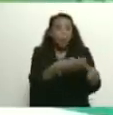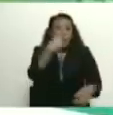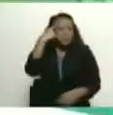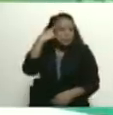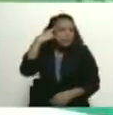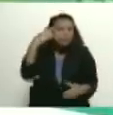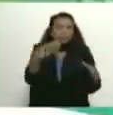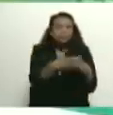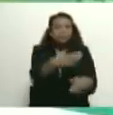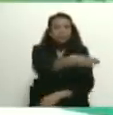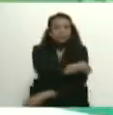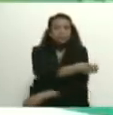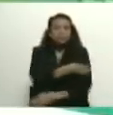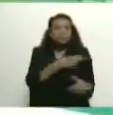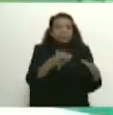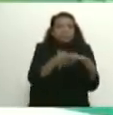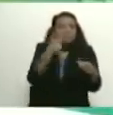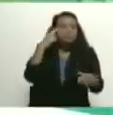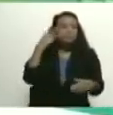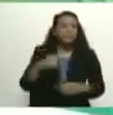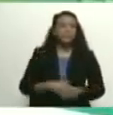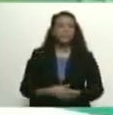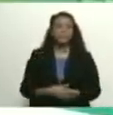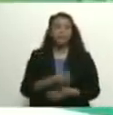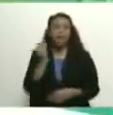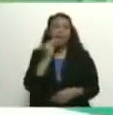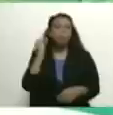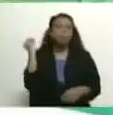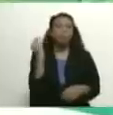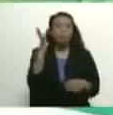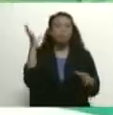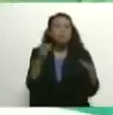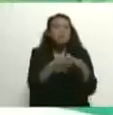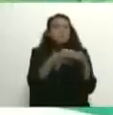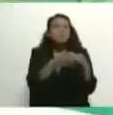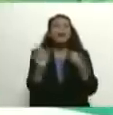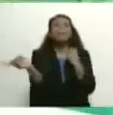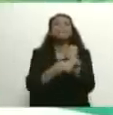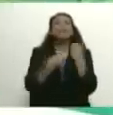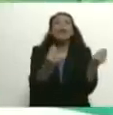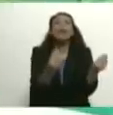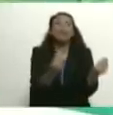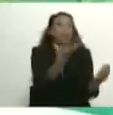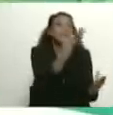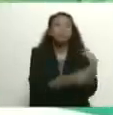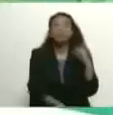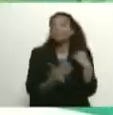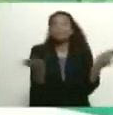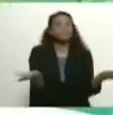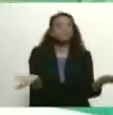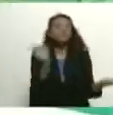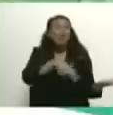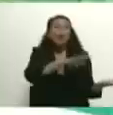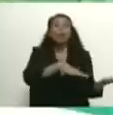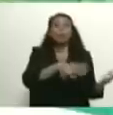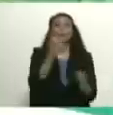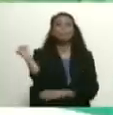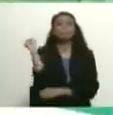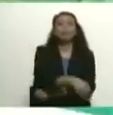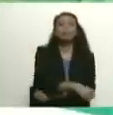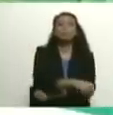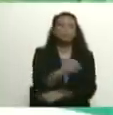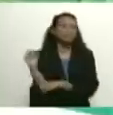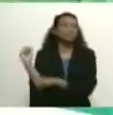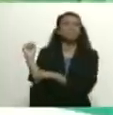fascistas. Es la misma parranda que apoyó a Guaidó. ¿Y qué pasó Guaidó? ¿Dónde está Guaidó? Derrotado,